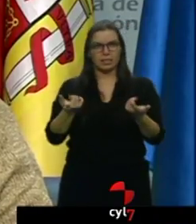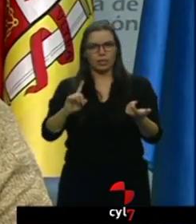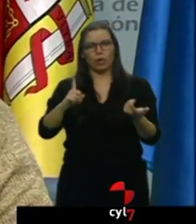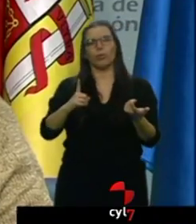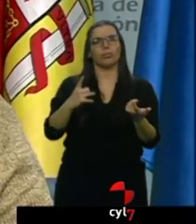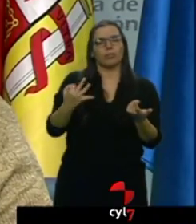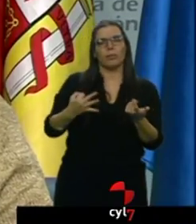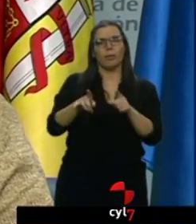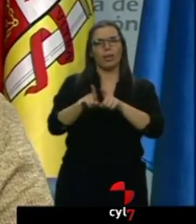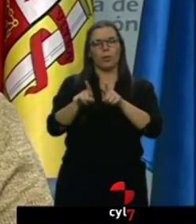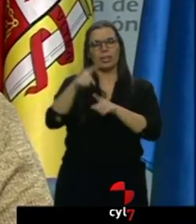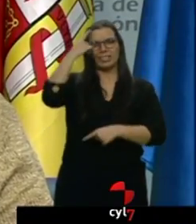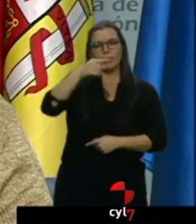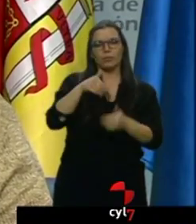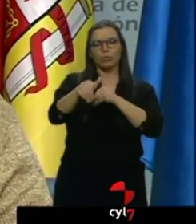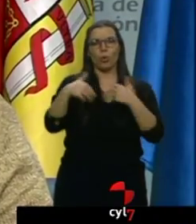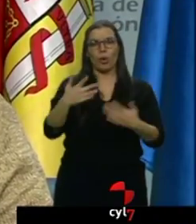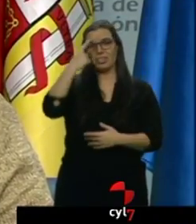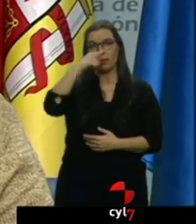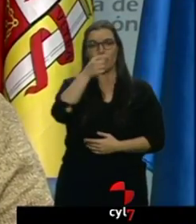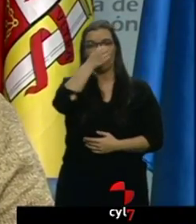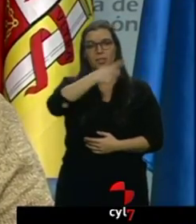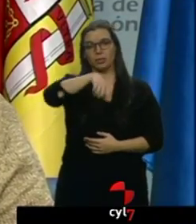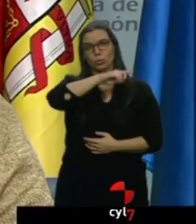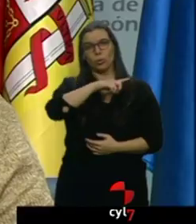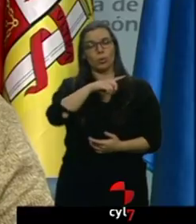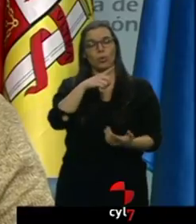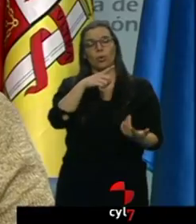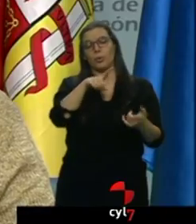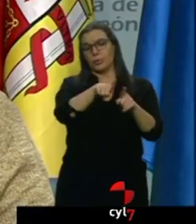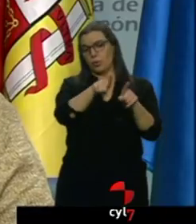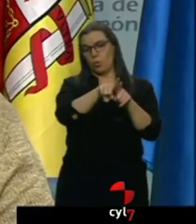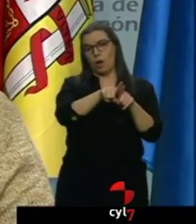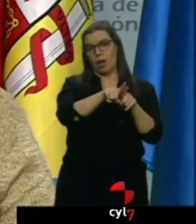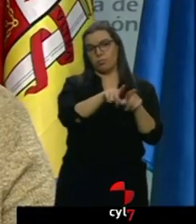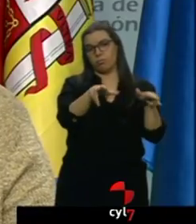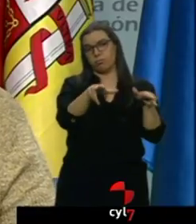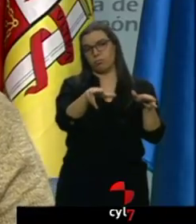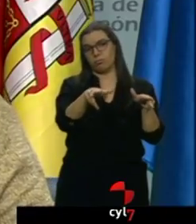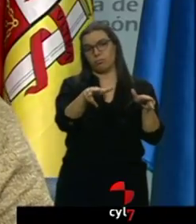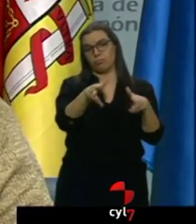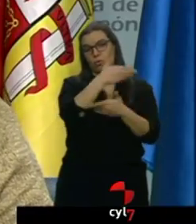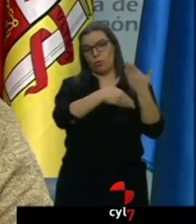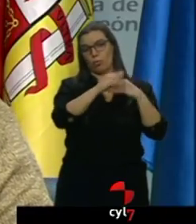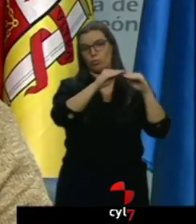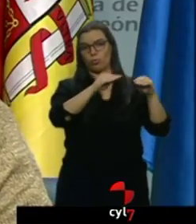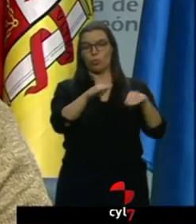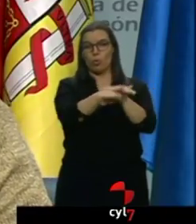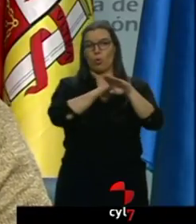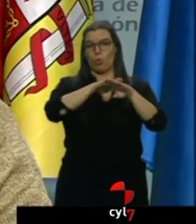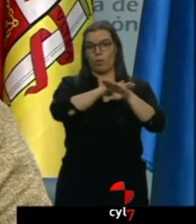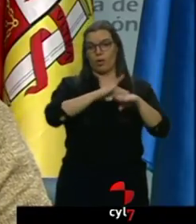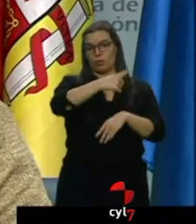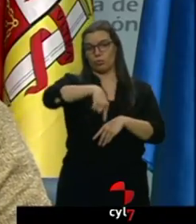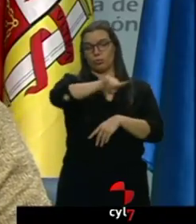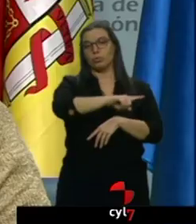podemos atener. Sabemos que el Partido Socialista, igual que sus socios de gobierno, lo que han hecho es